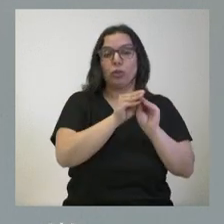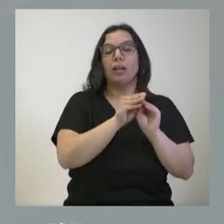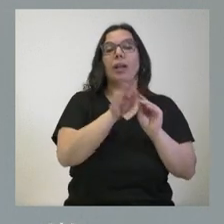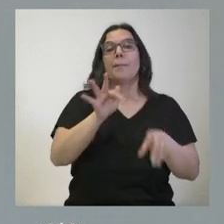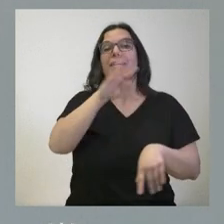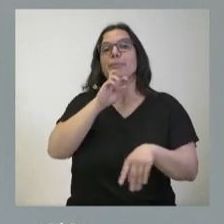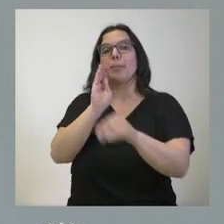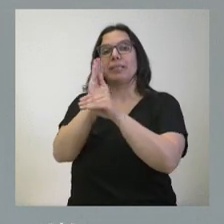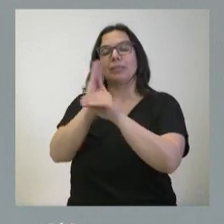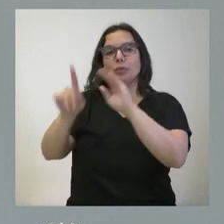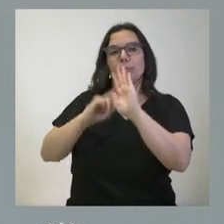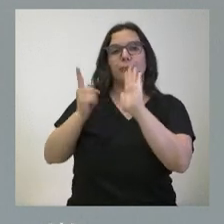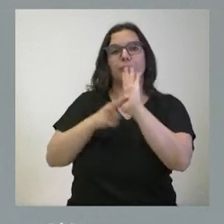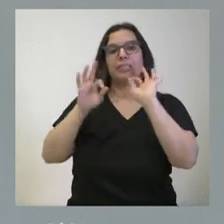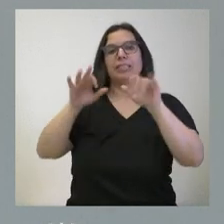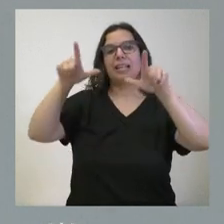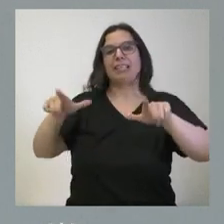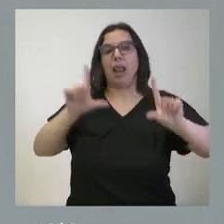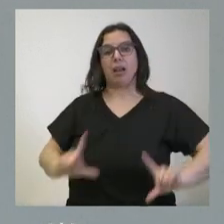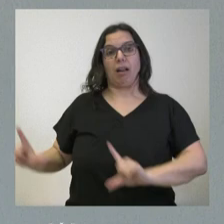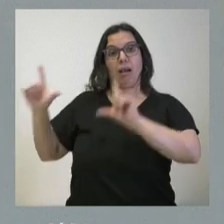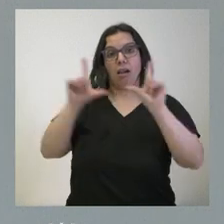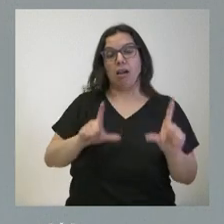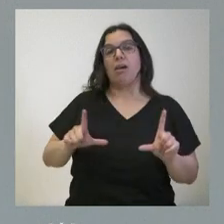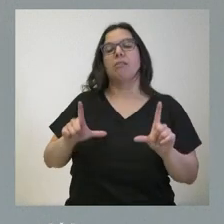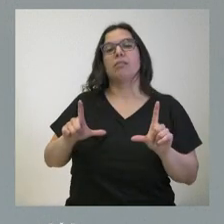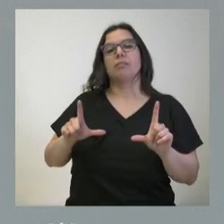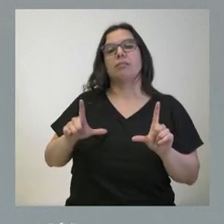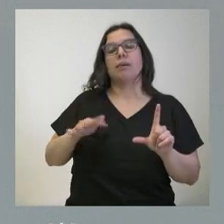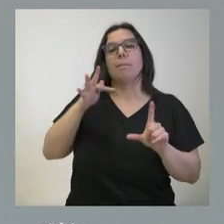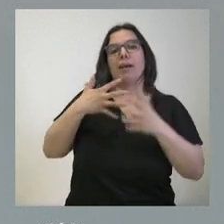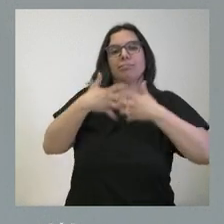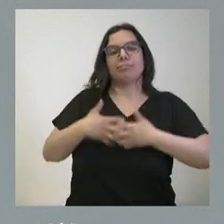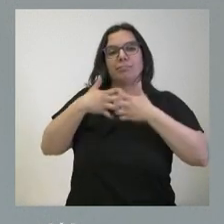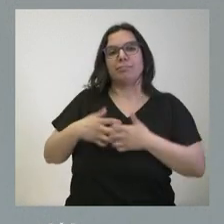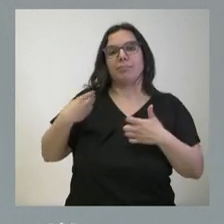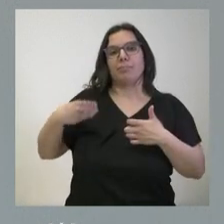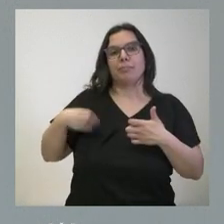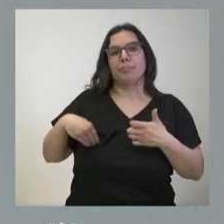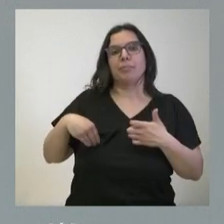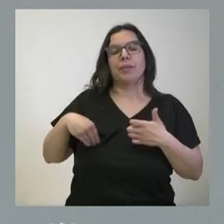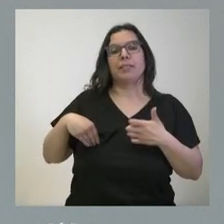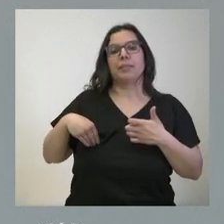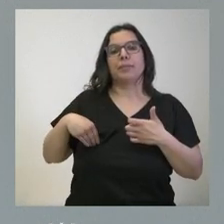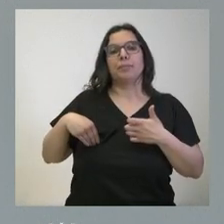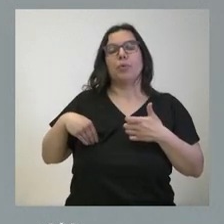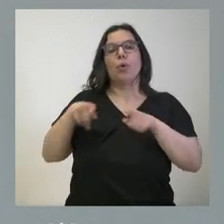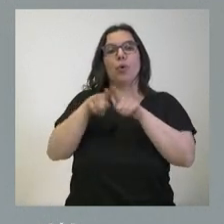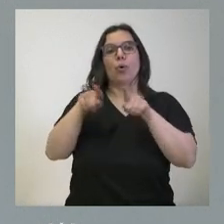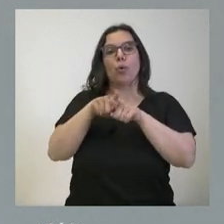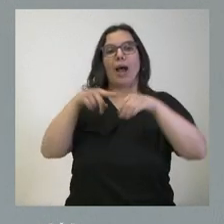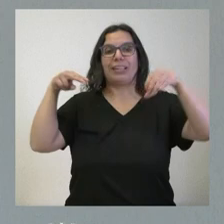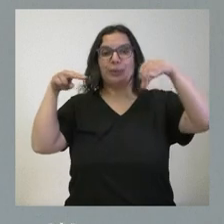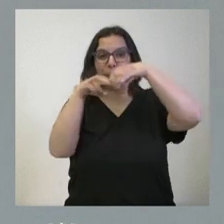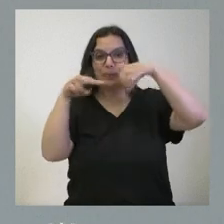mantenimiento integral de la sala de rayos X y el equipo de tomografía computarizada, TAC,